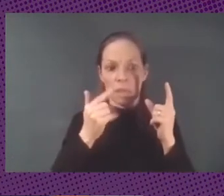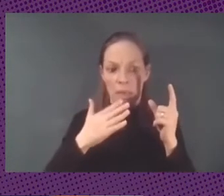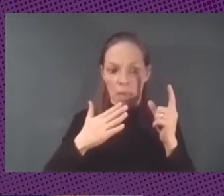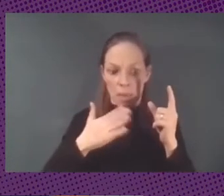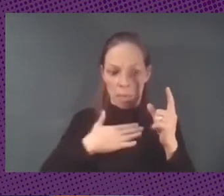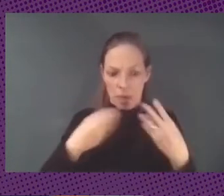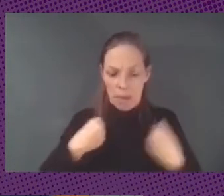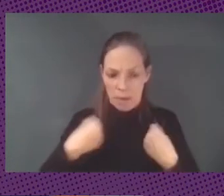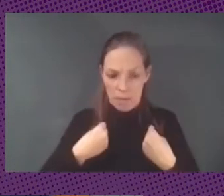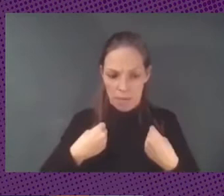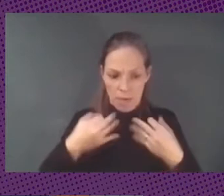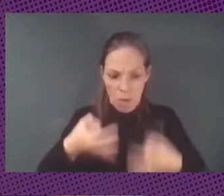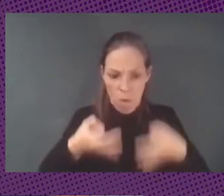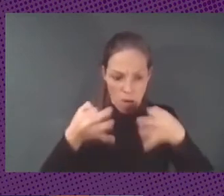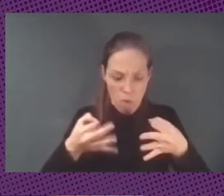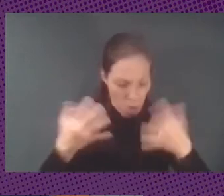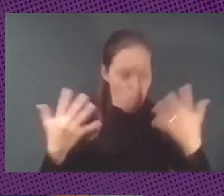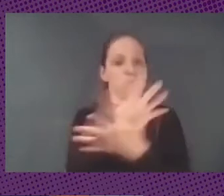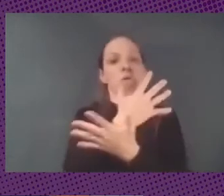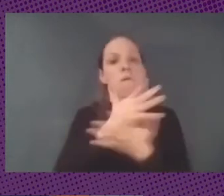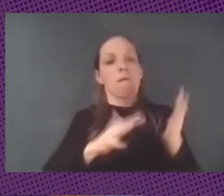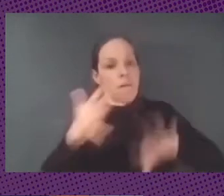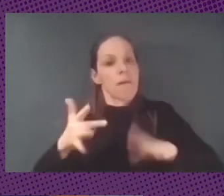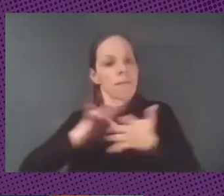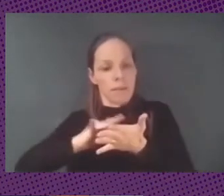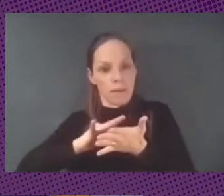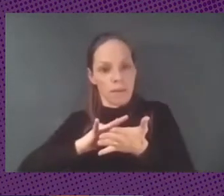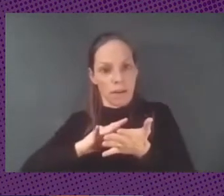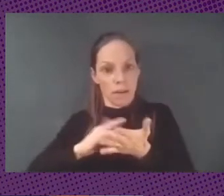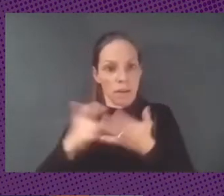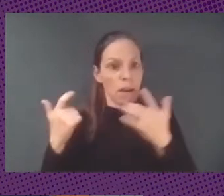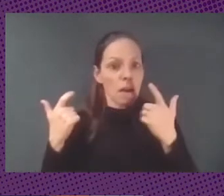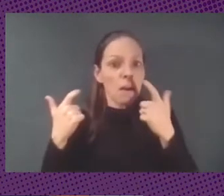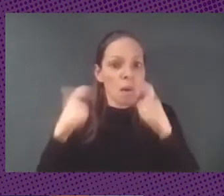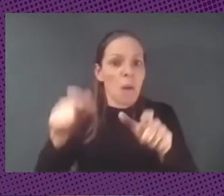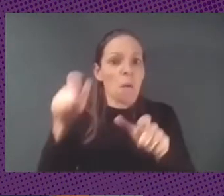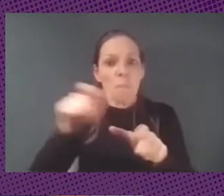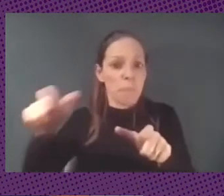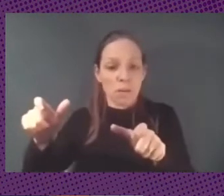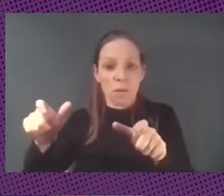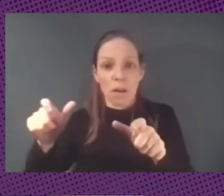y hay un sector importantísimo de la población que quedó desconectado del mundo entonces